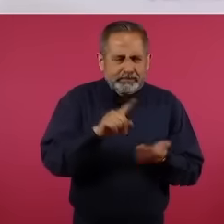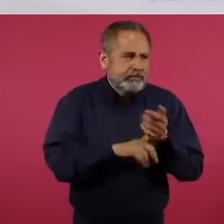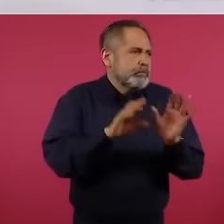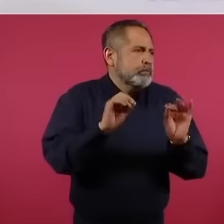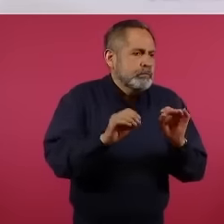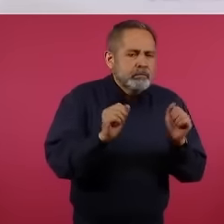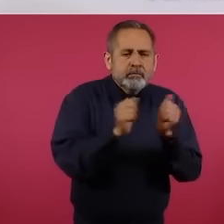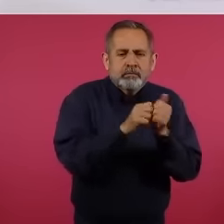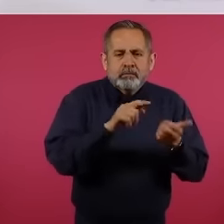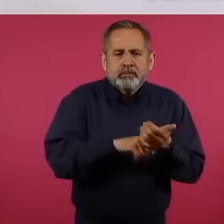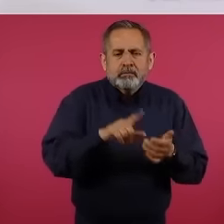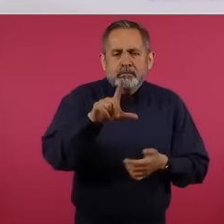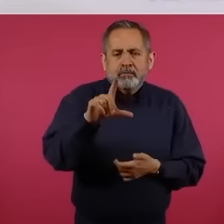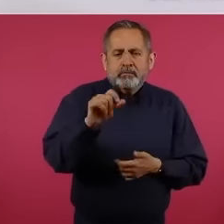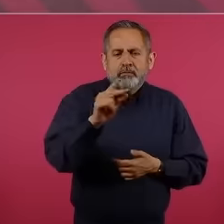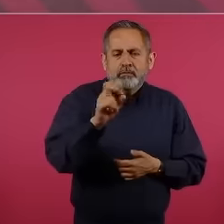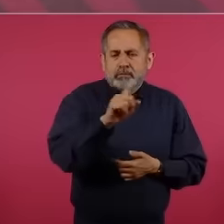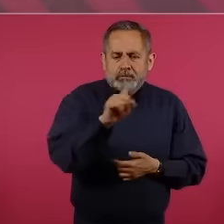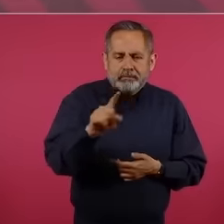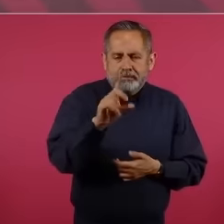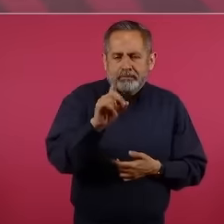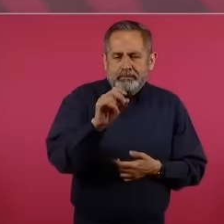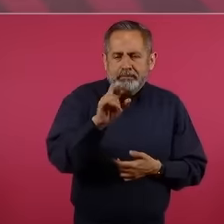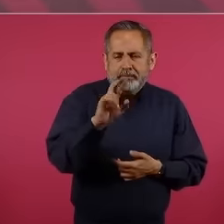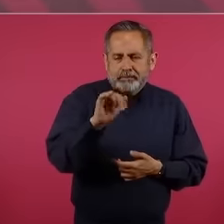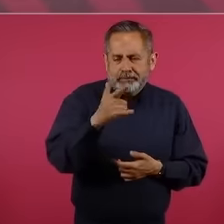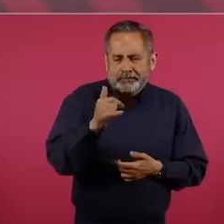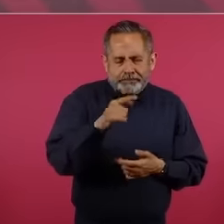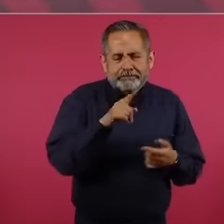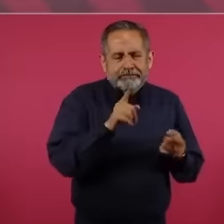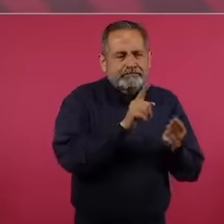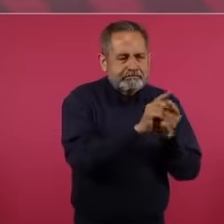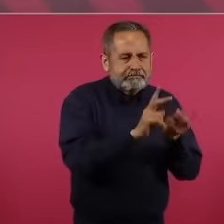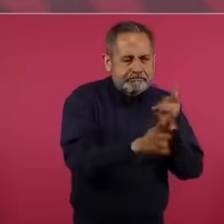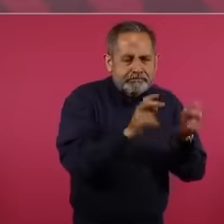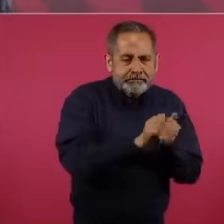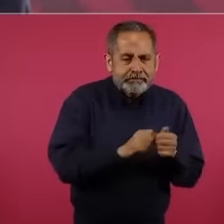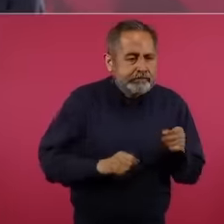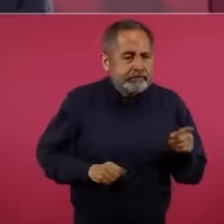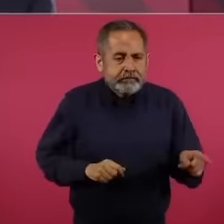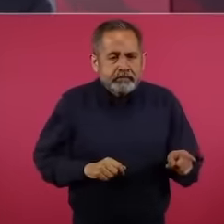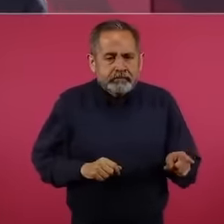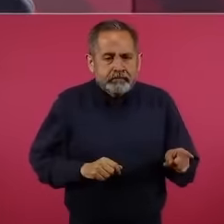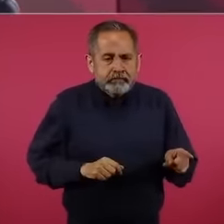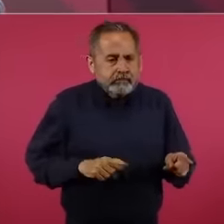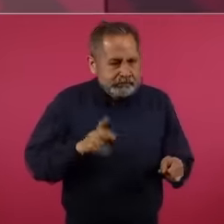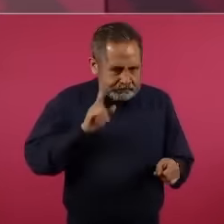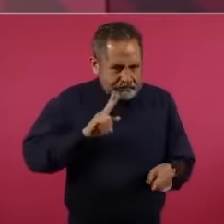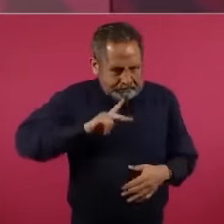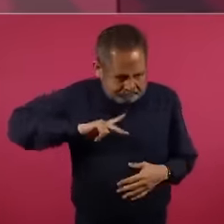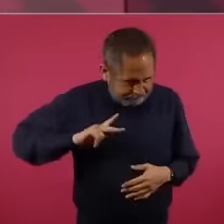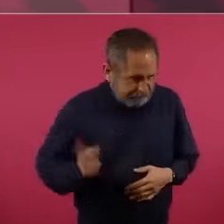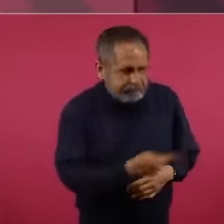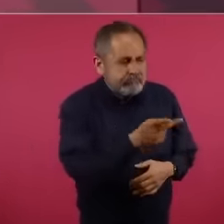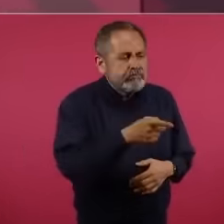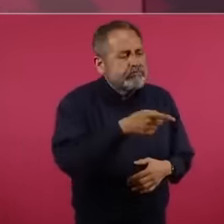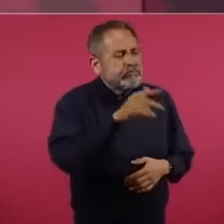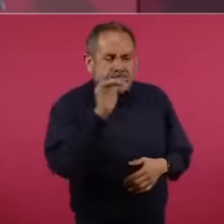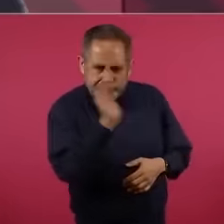con Joaquín López Dórica y no se atreven a preguntarle oiga,